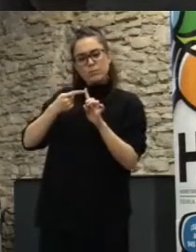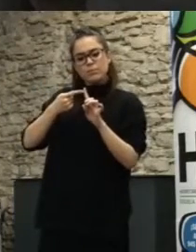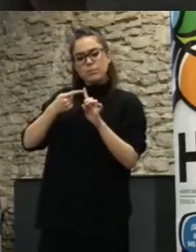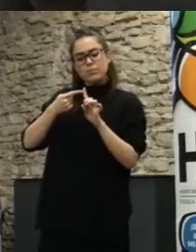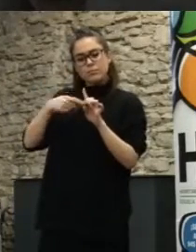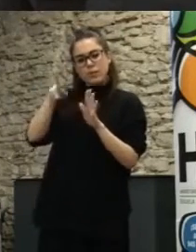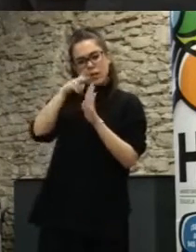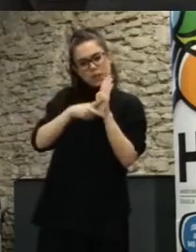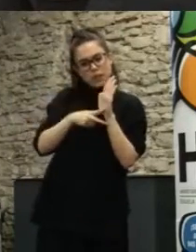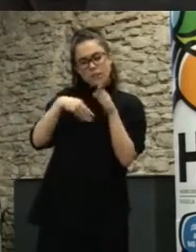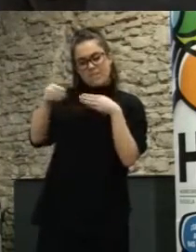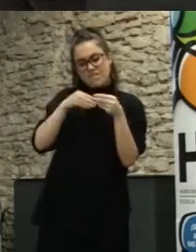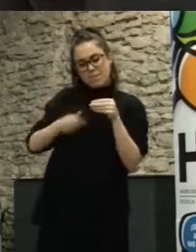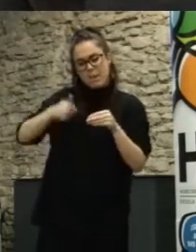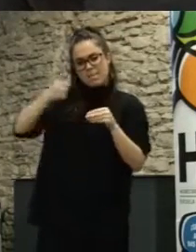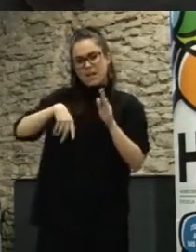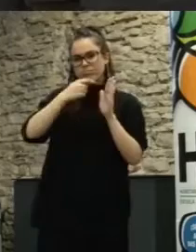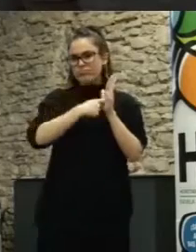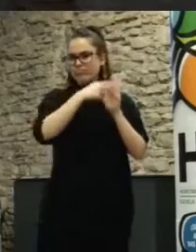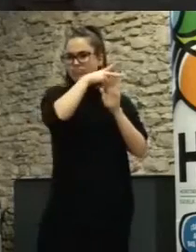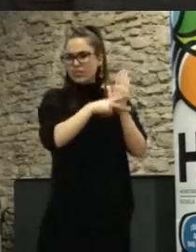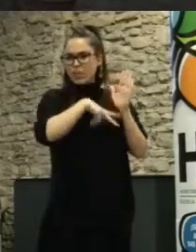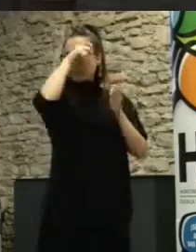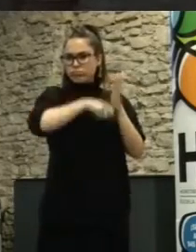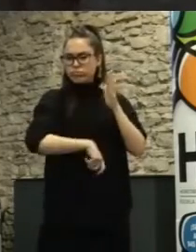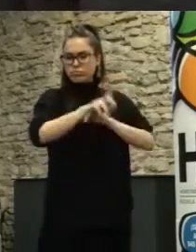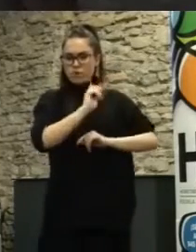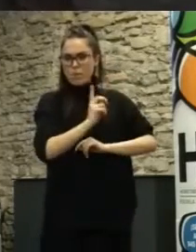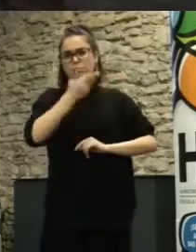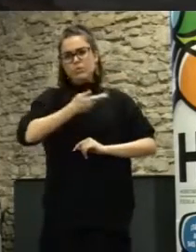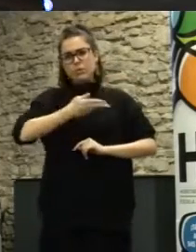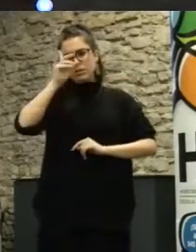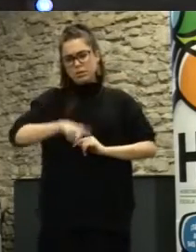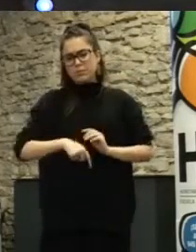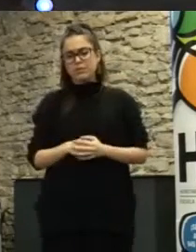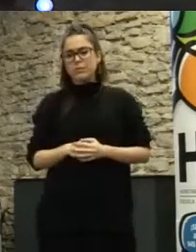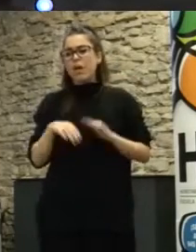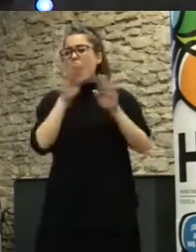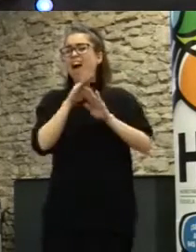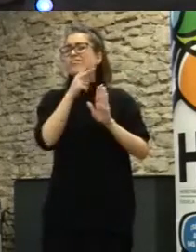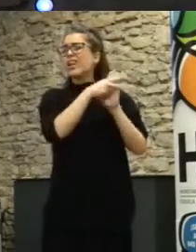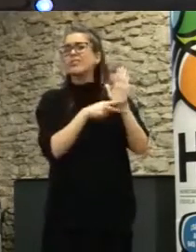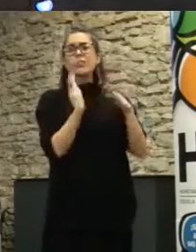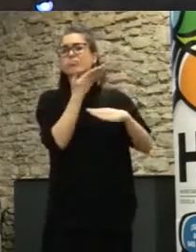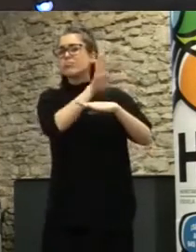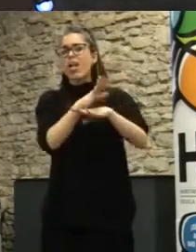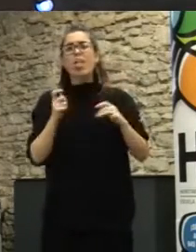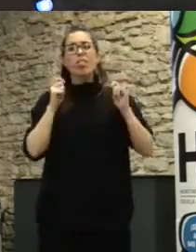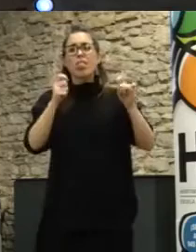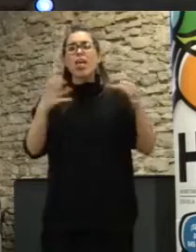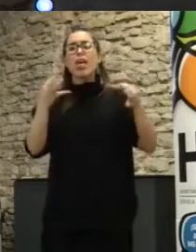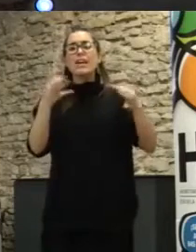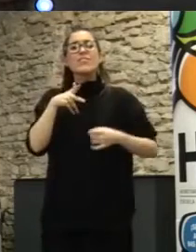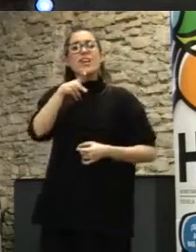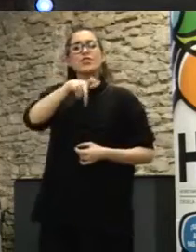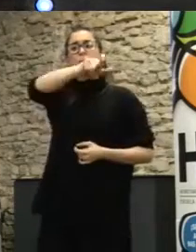reglamentos no hacerlos tan rígidos siguen siendo importantes porque realmente lo que ofrecen son derechos a los ciudadanos